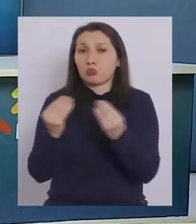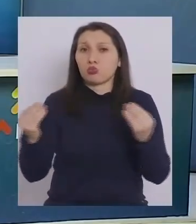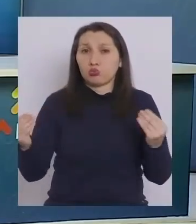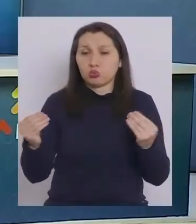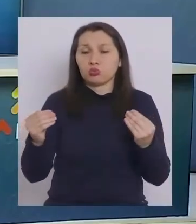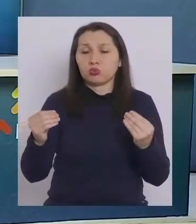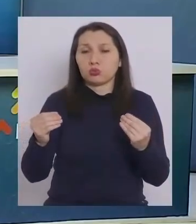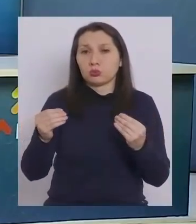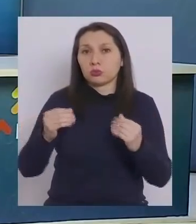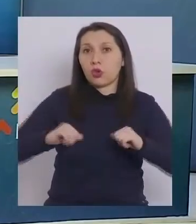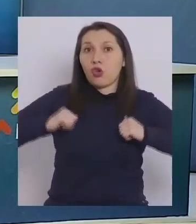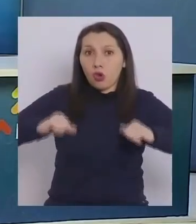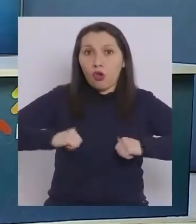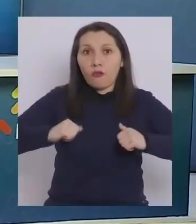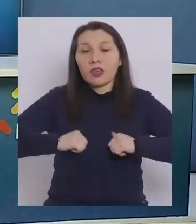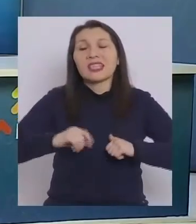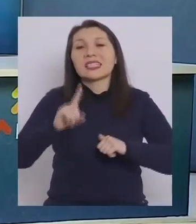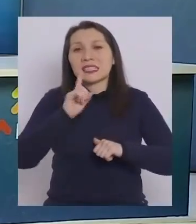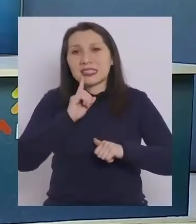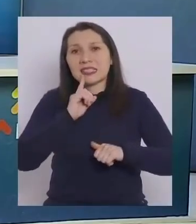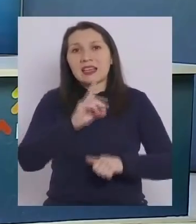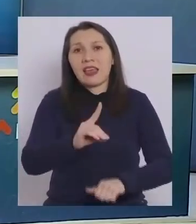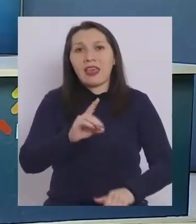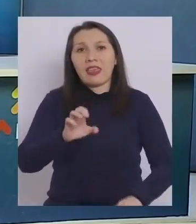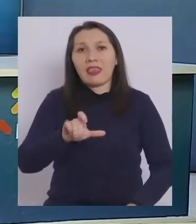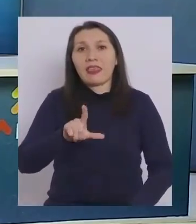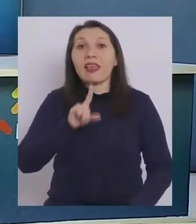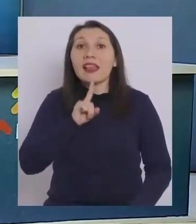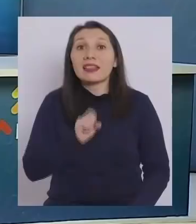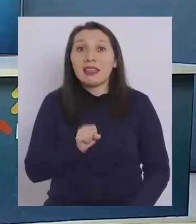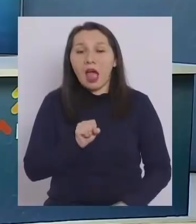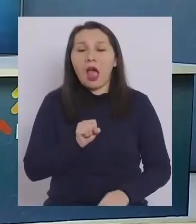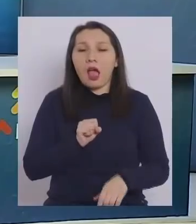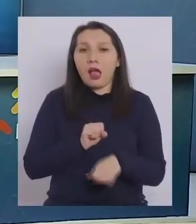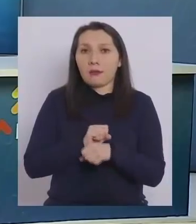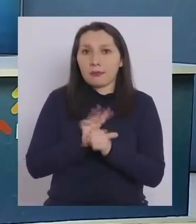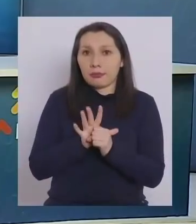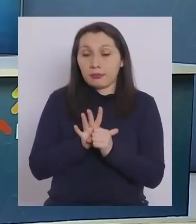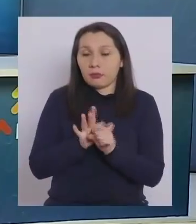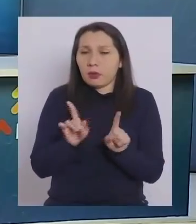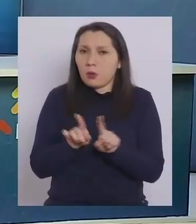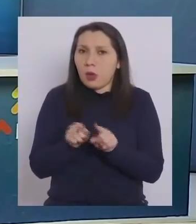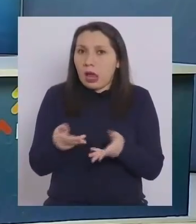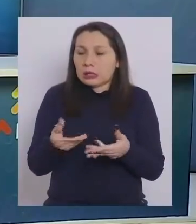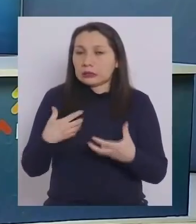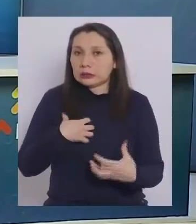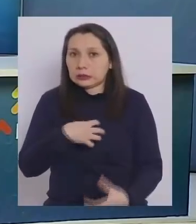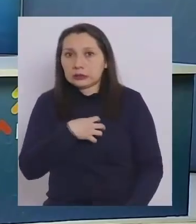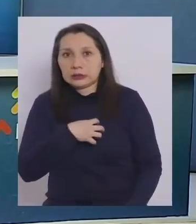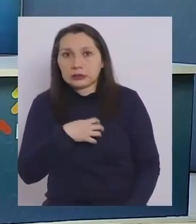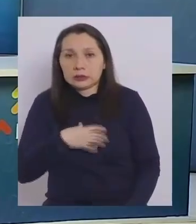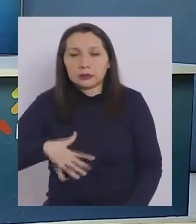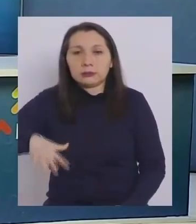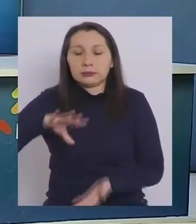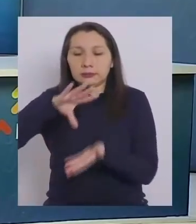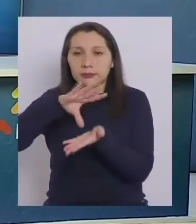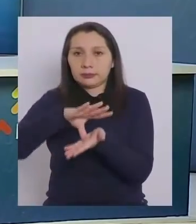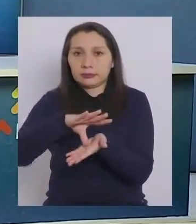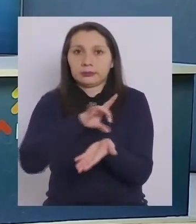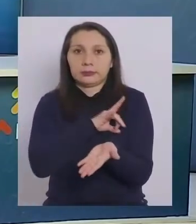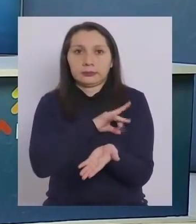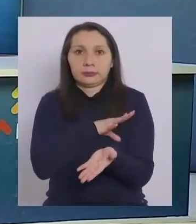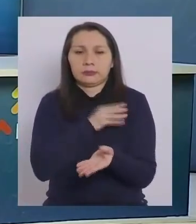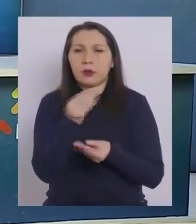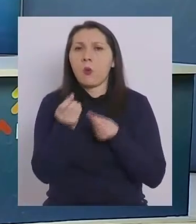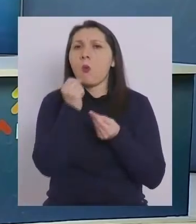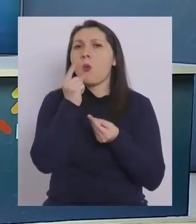casos de jóvenes que tienen el caso Delta y que, por supuesto, ha generado acá mucho temor en nuestro país. Primero, ver